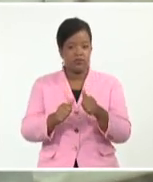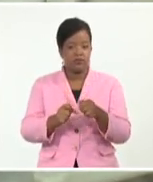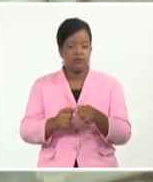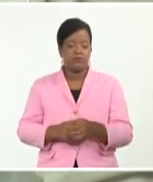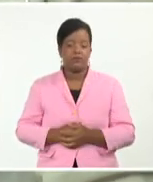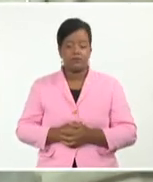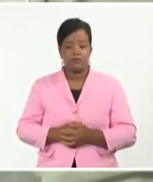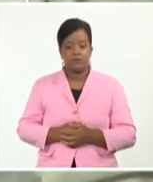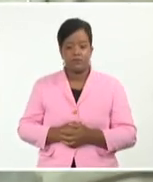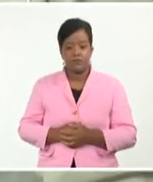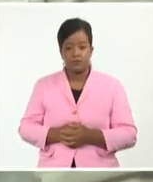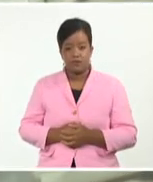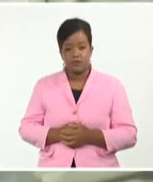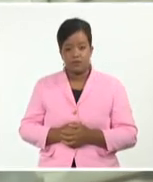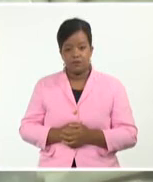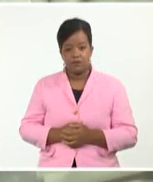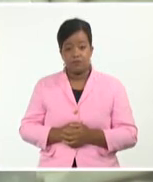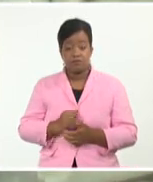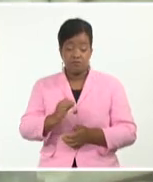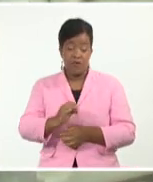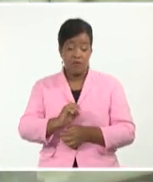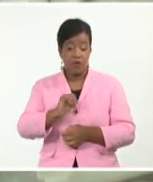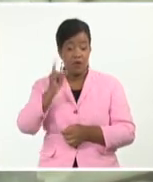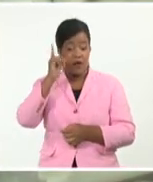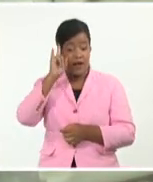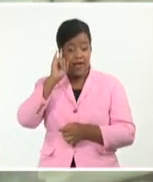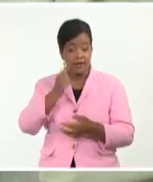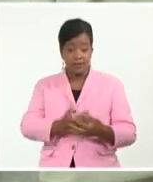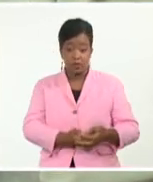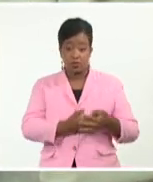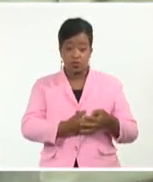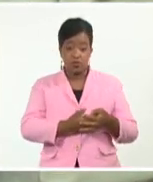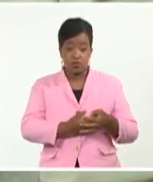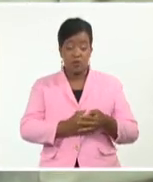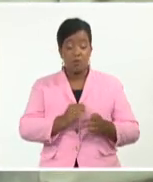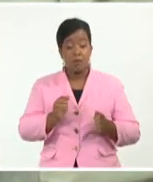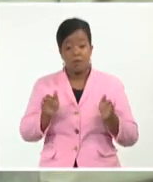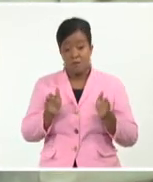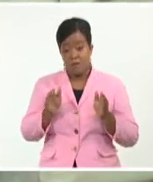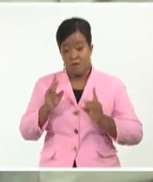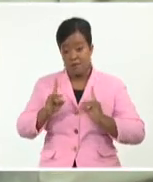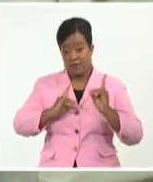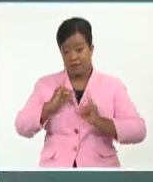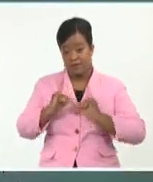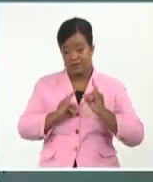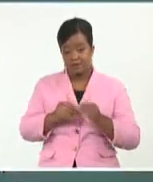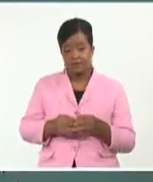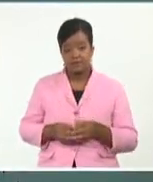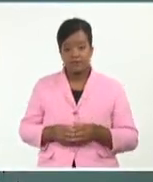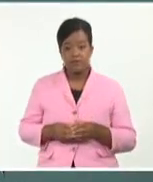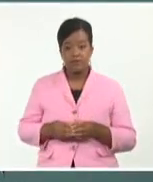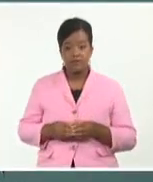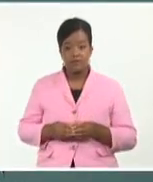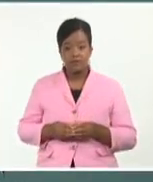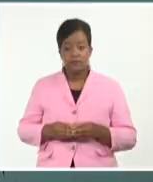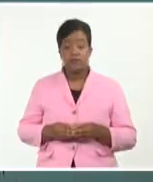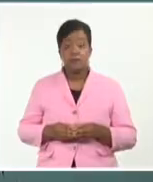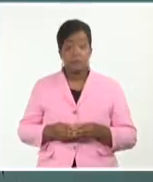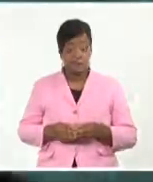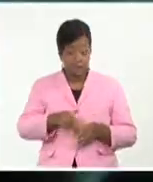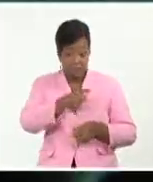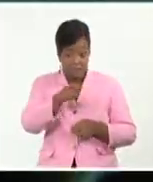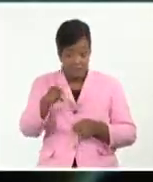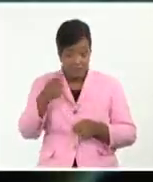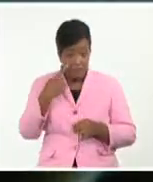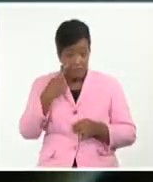anticuerpos a través de la leche materna a los bebés que están recibiendo la lactancia materna. Como ustedes pueden ver, la